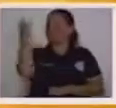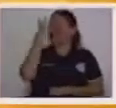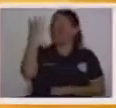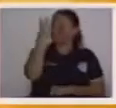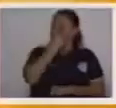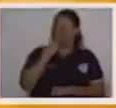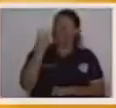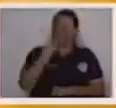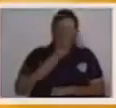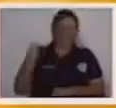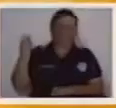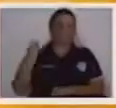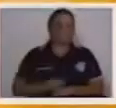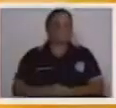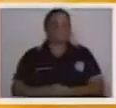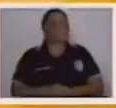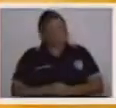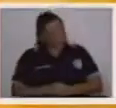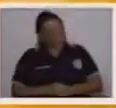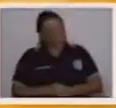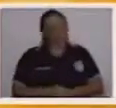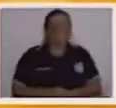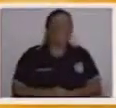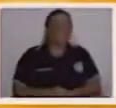mamá, qué linda está.